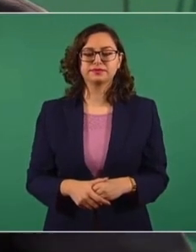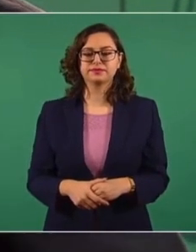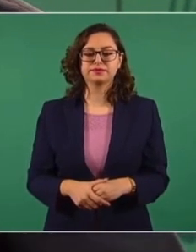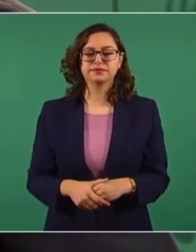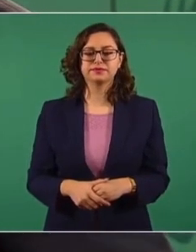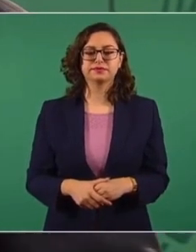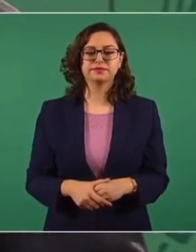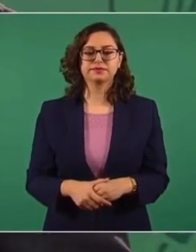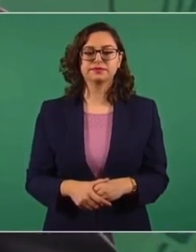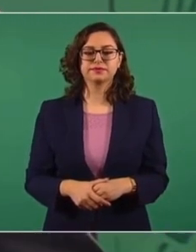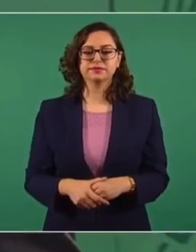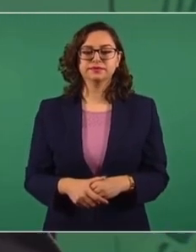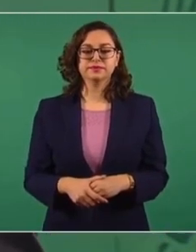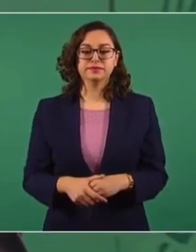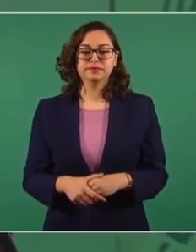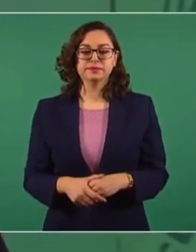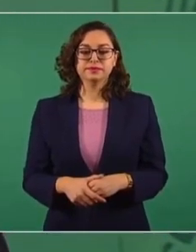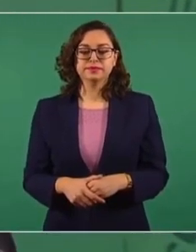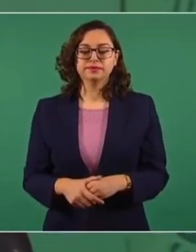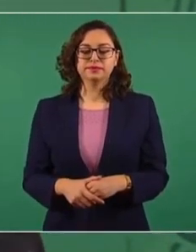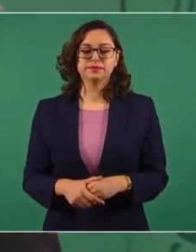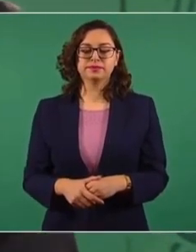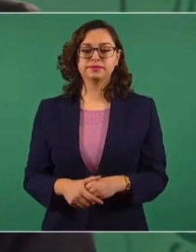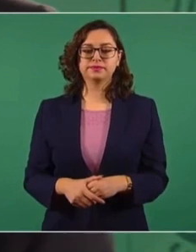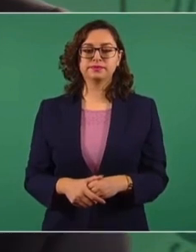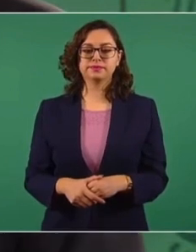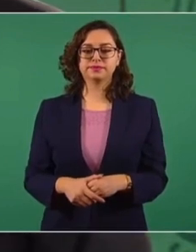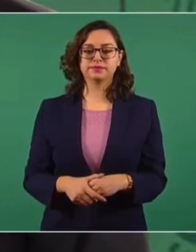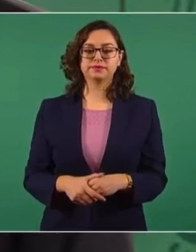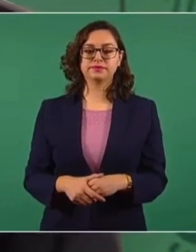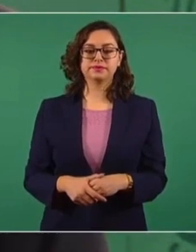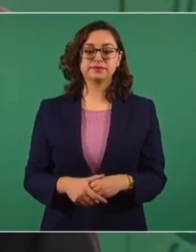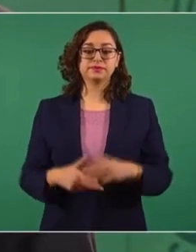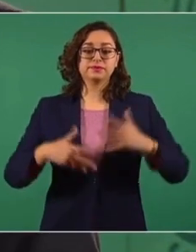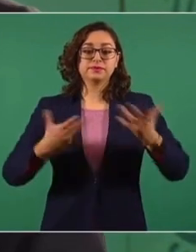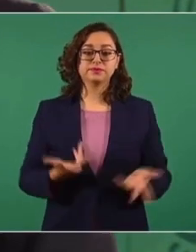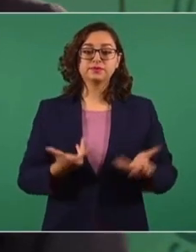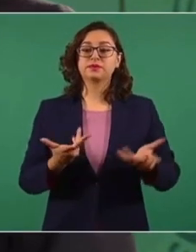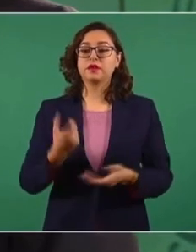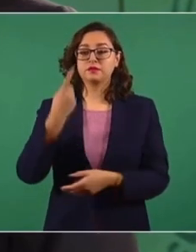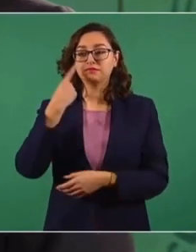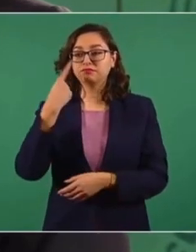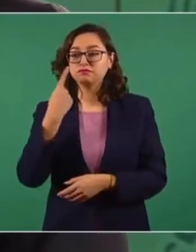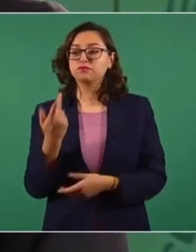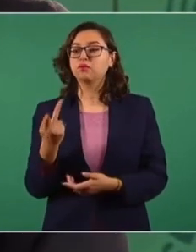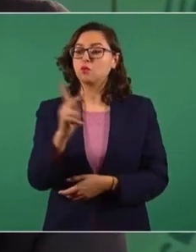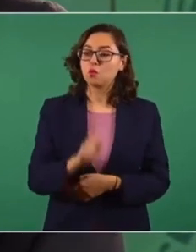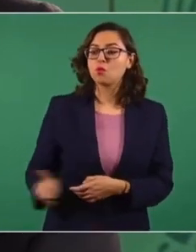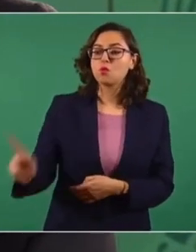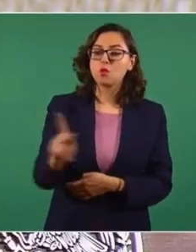El deporte que se practica en los pueblos, en las colonias, en los barrios